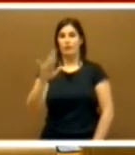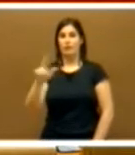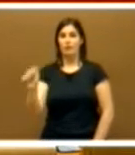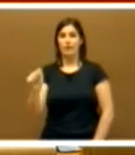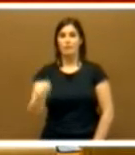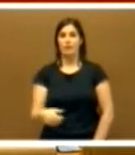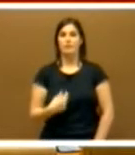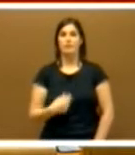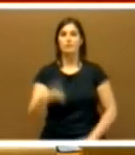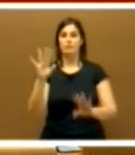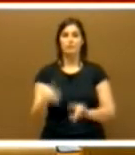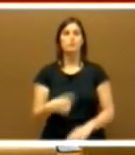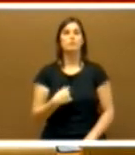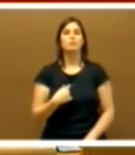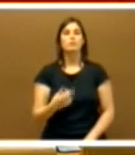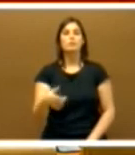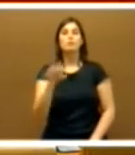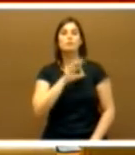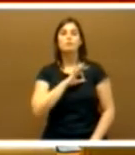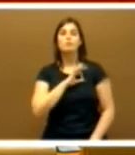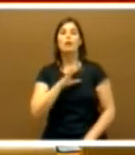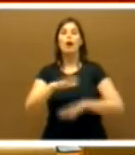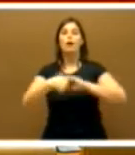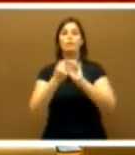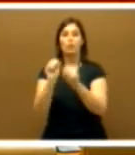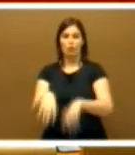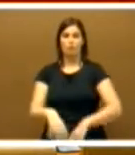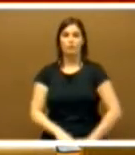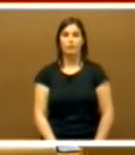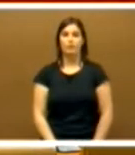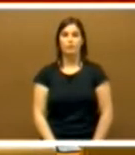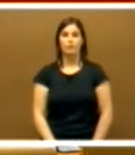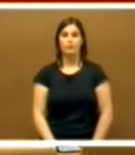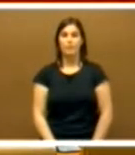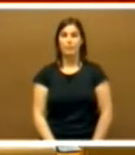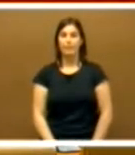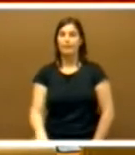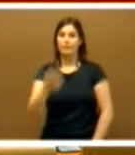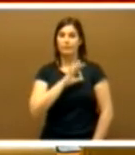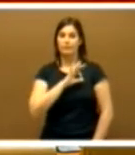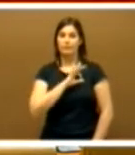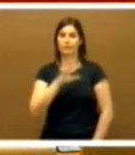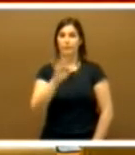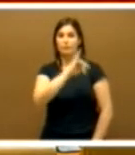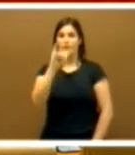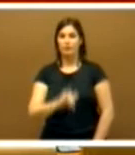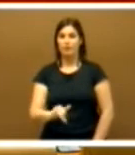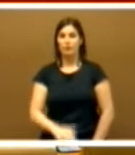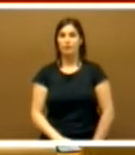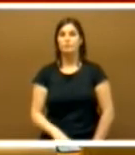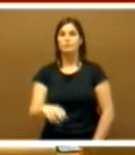Alejandro Nogales Abstención Doña Ana Belén Fernández González